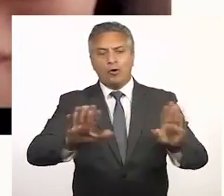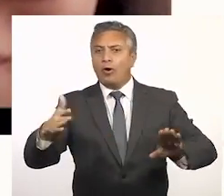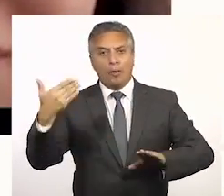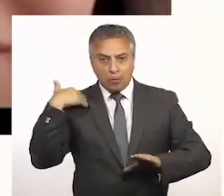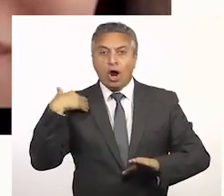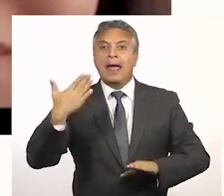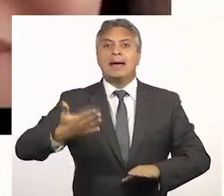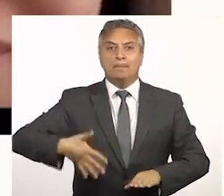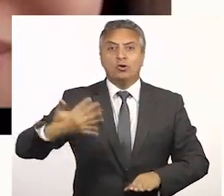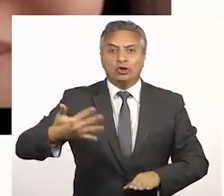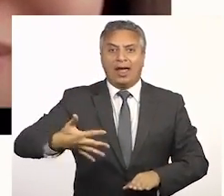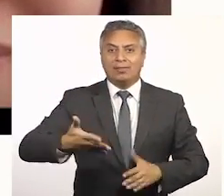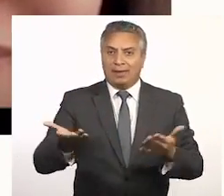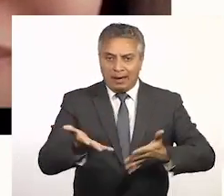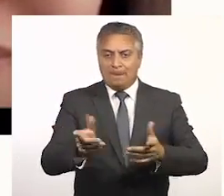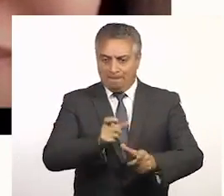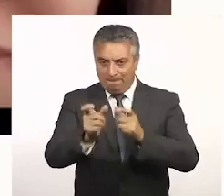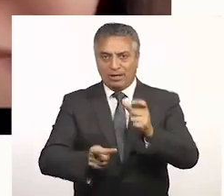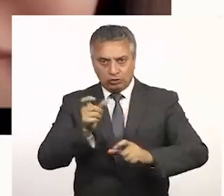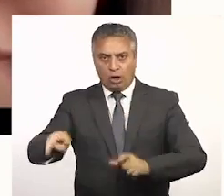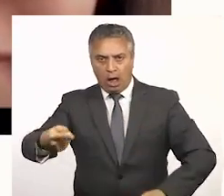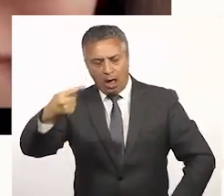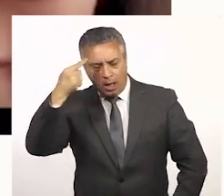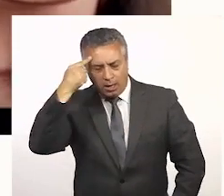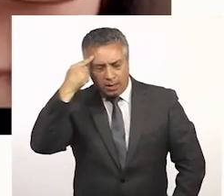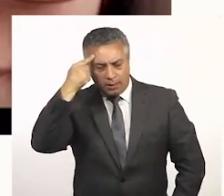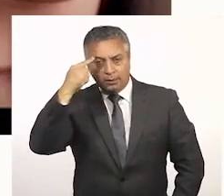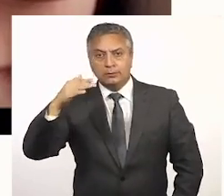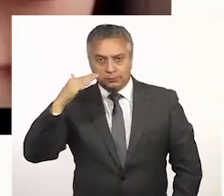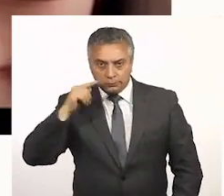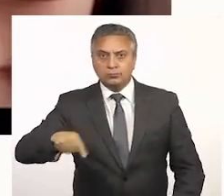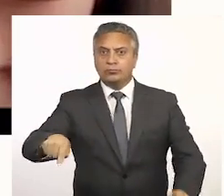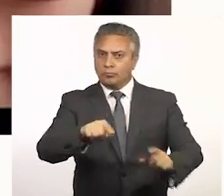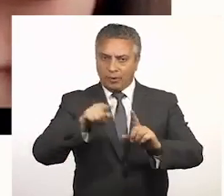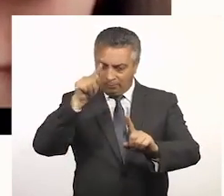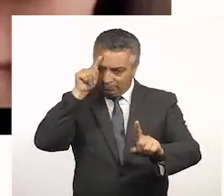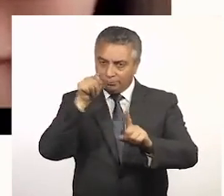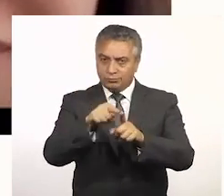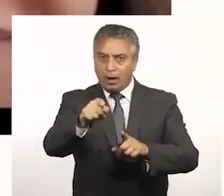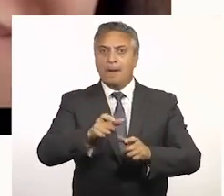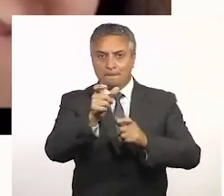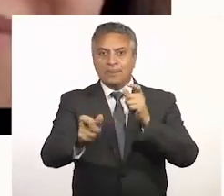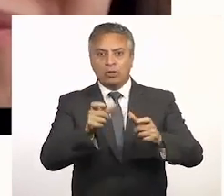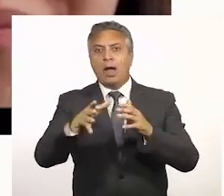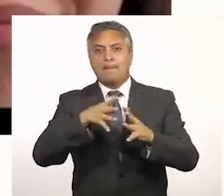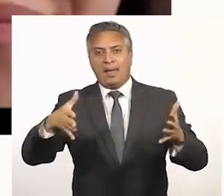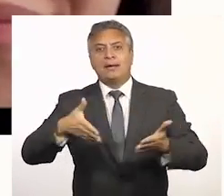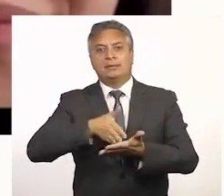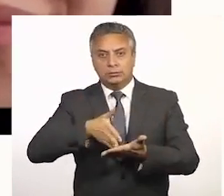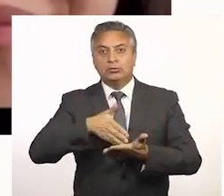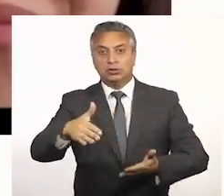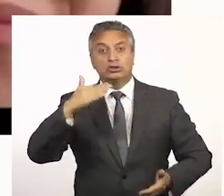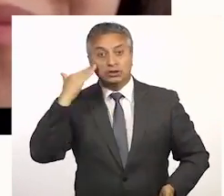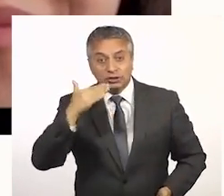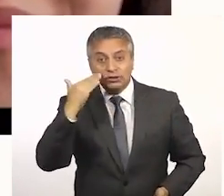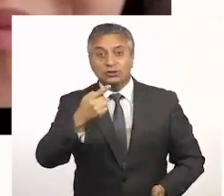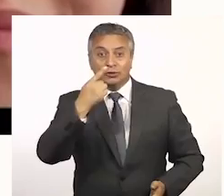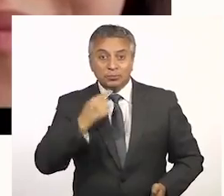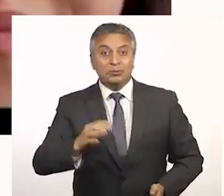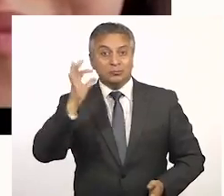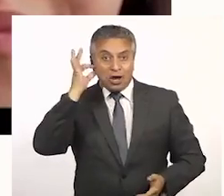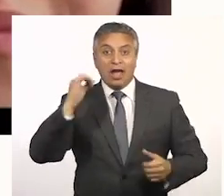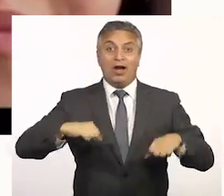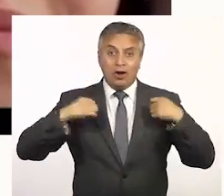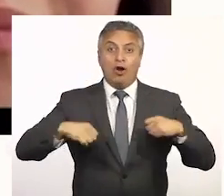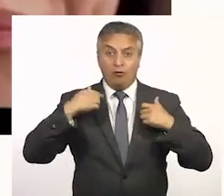sea. Acá lo importante son las personas y que pongamos en el centro de nuestra actuación a particularmente las personas más vulnerables